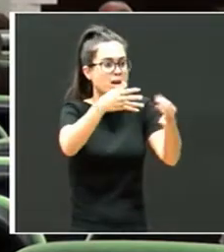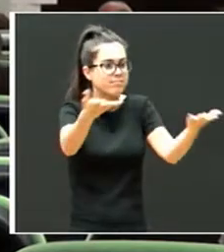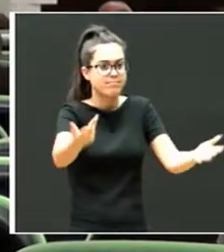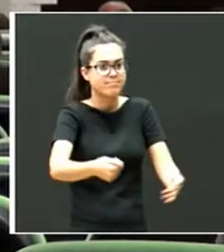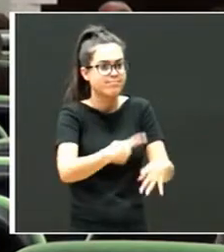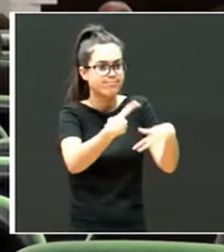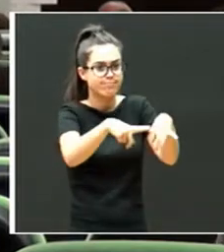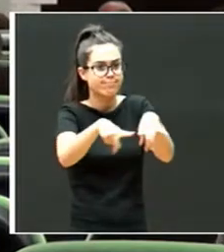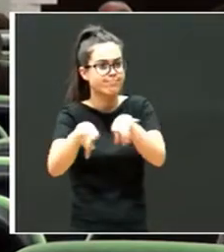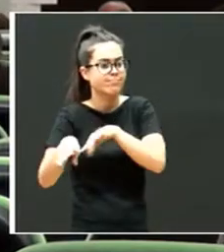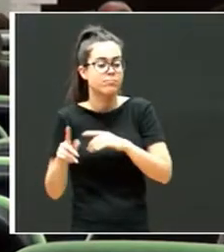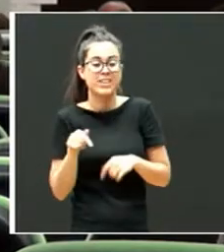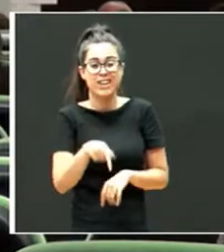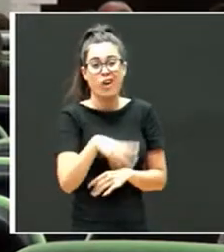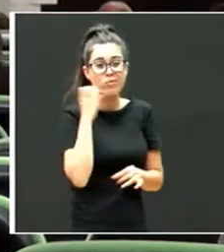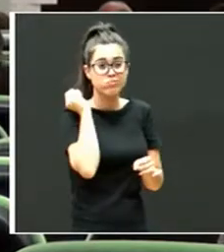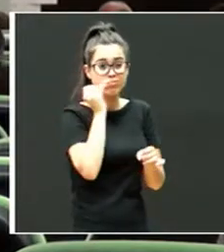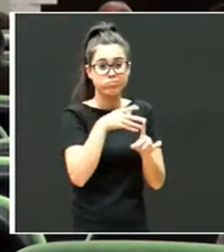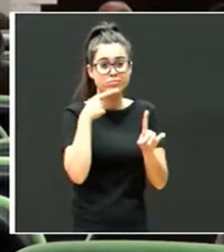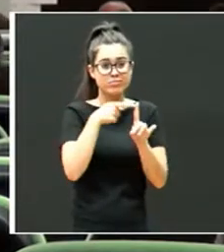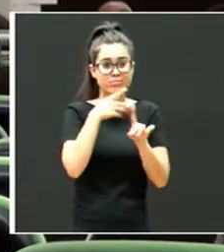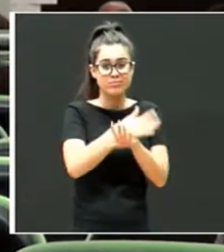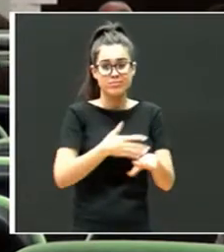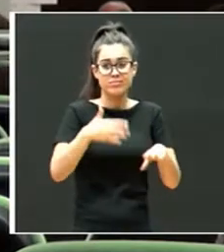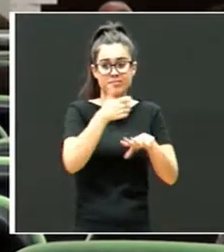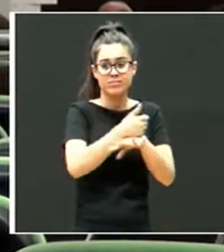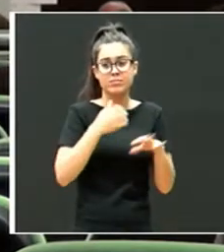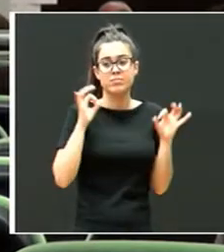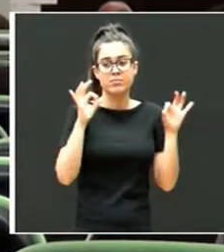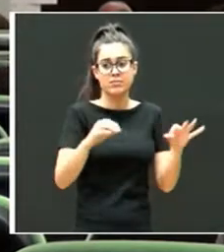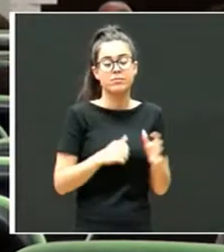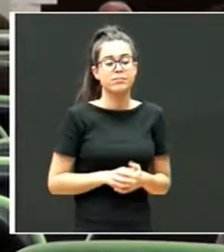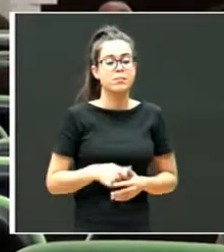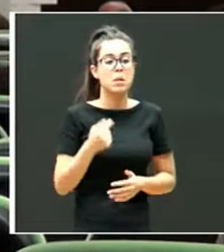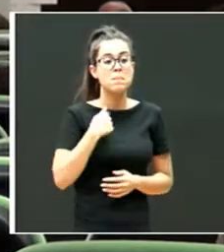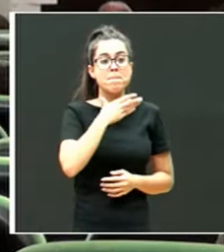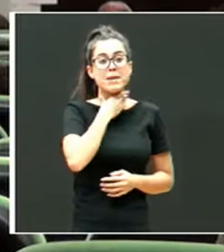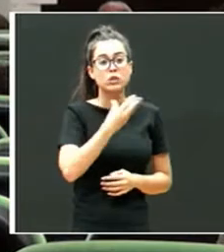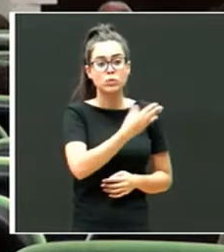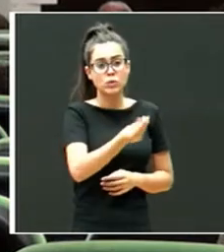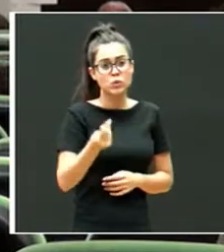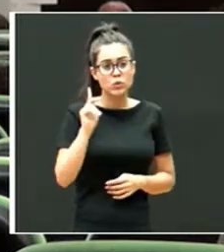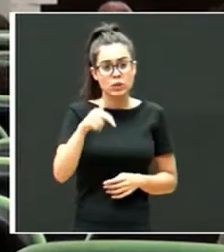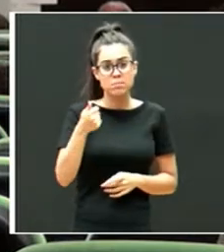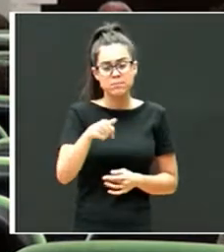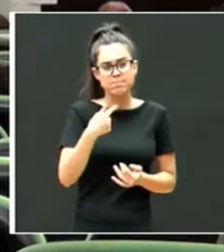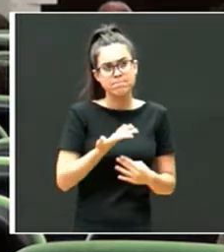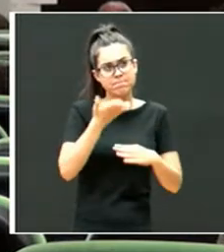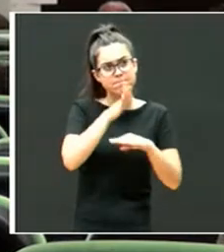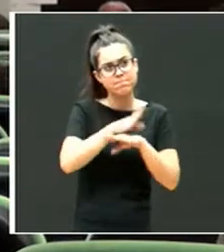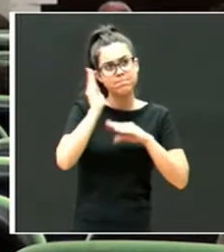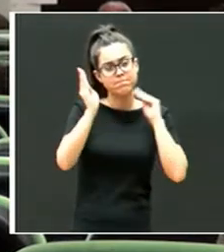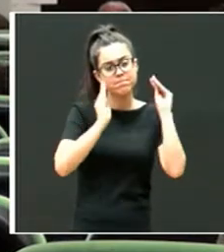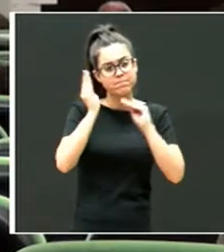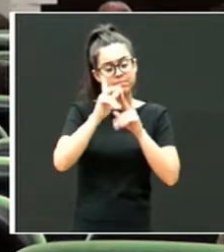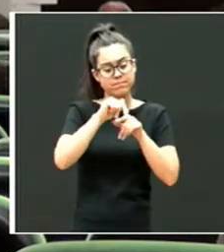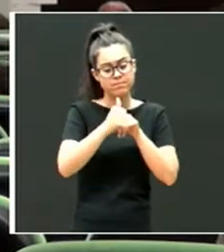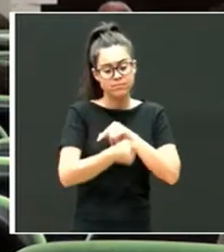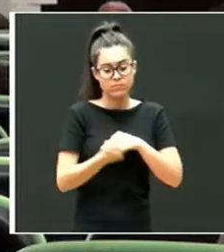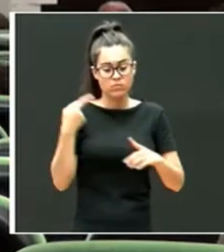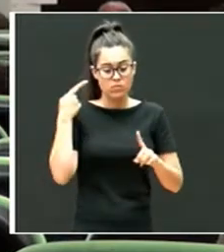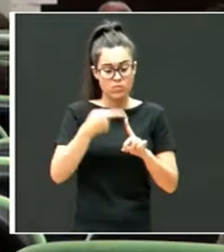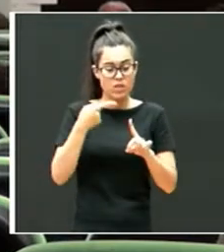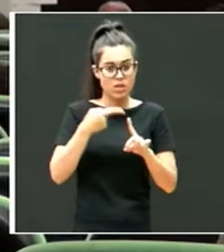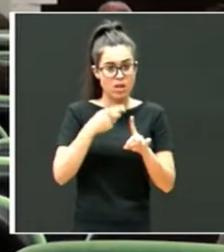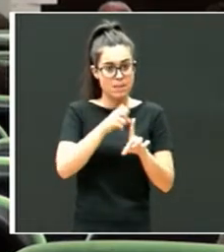pero este es el reto principal. Me ha gustado mucho también que se plantee que el objetivo desde la